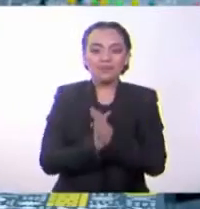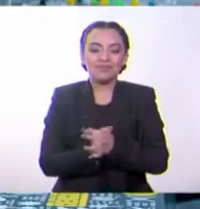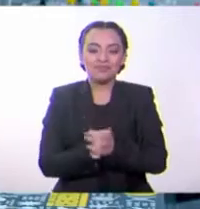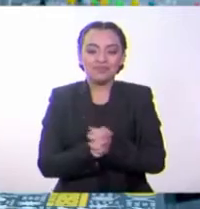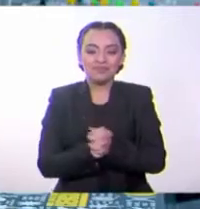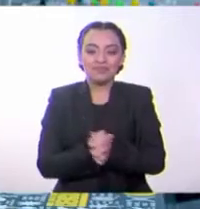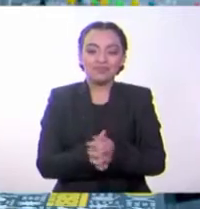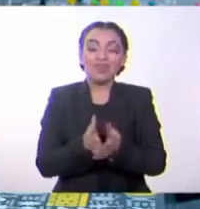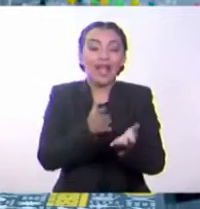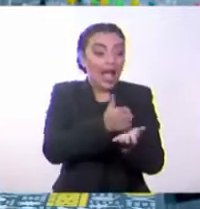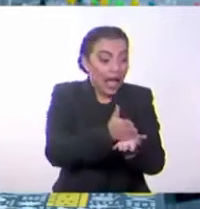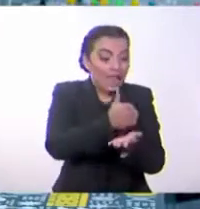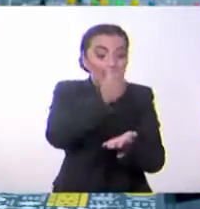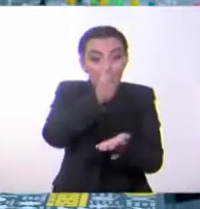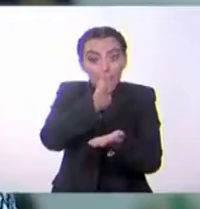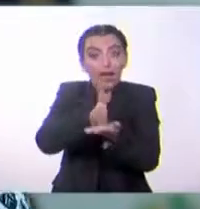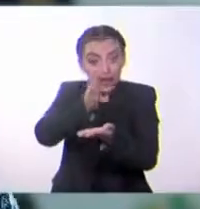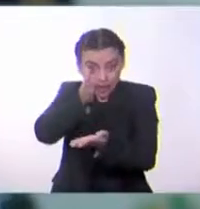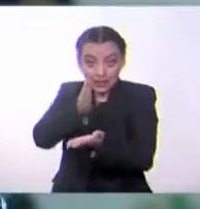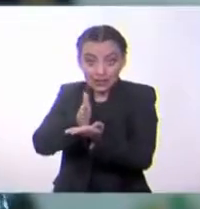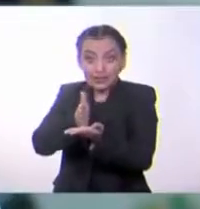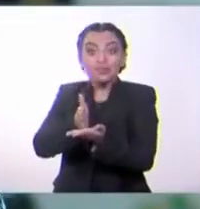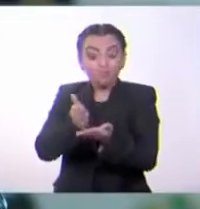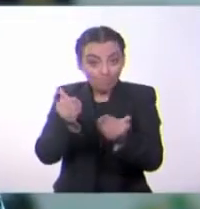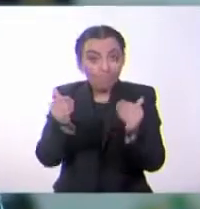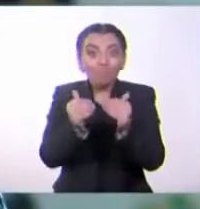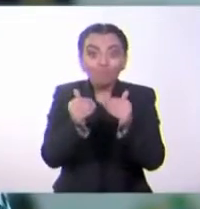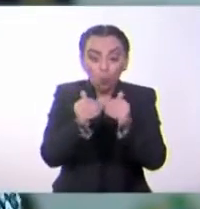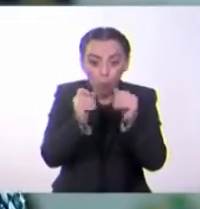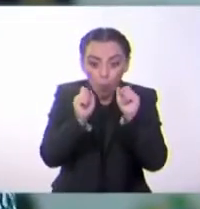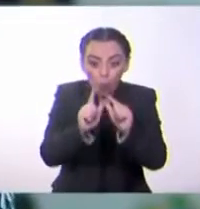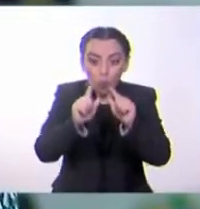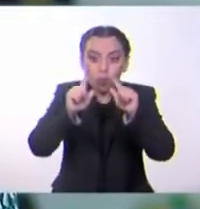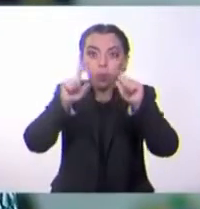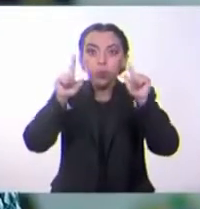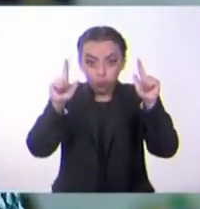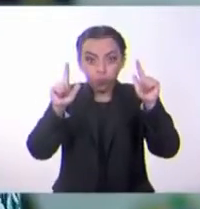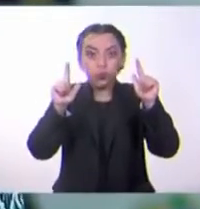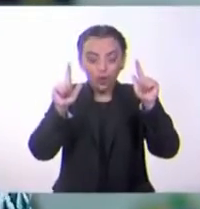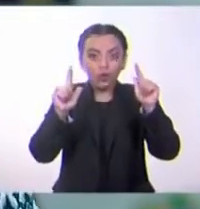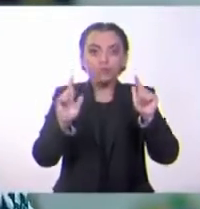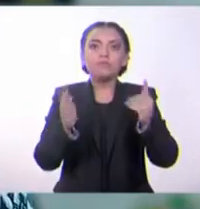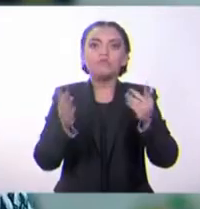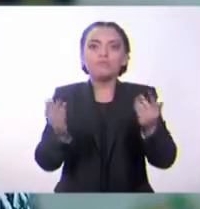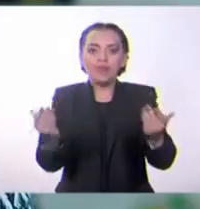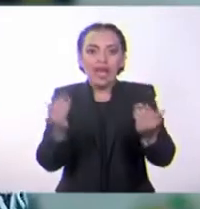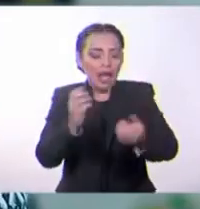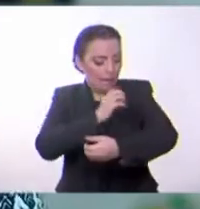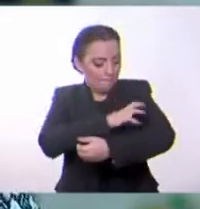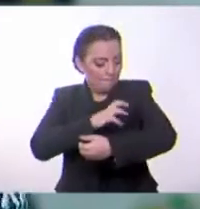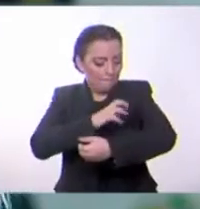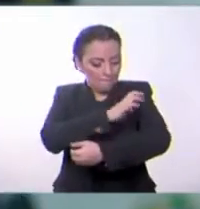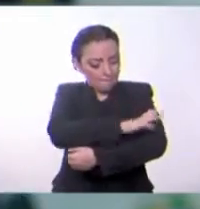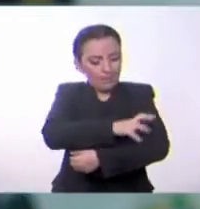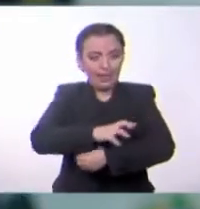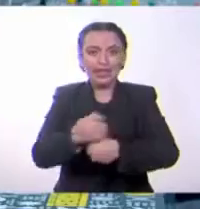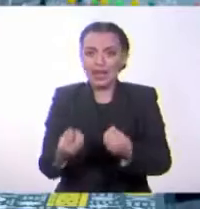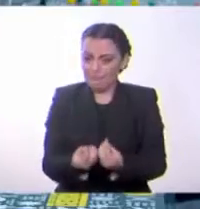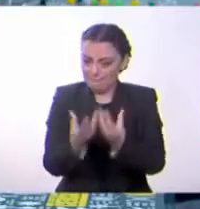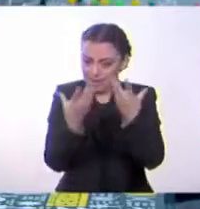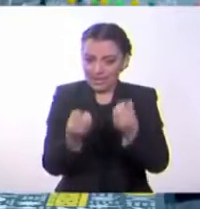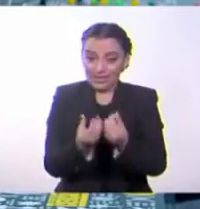los animales no solo son asombrosos, también lo son las plantas, por lo tanto, develaremos este superpoder.